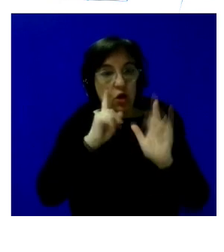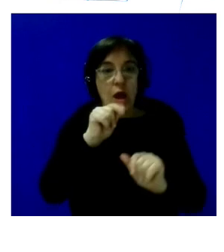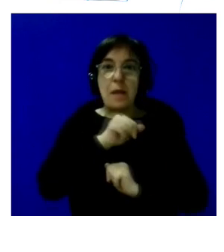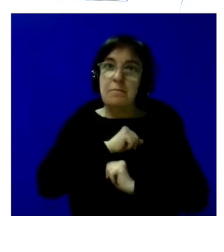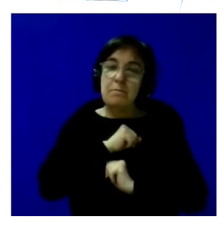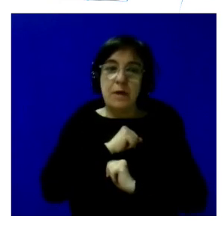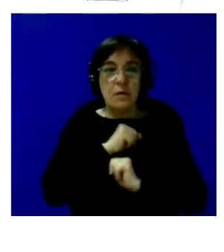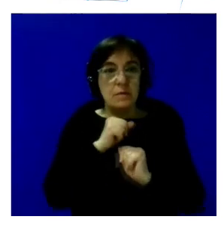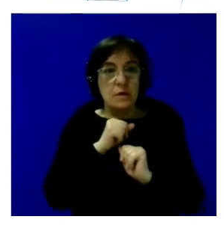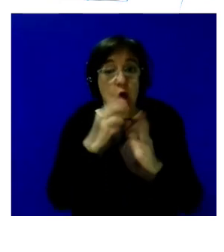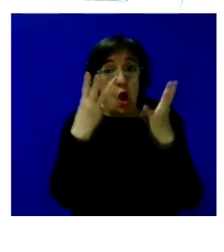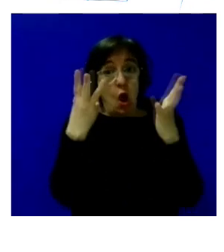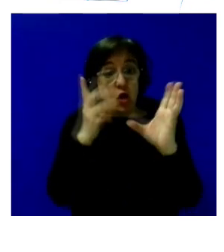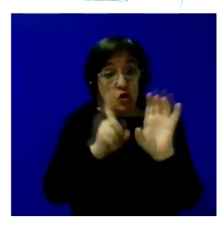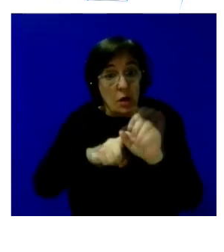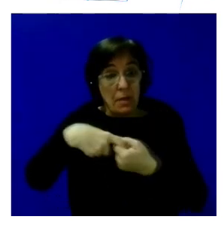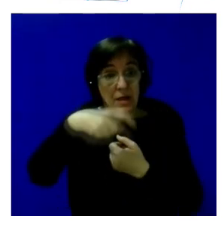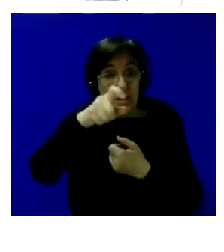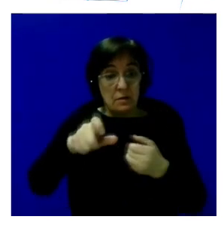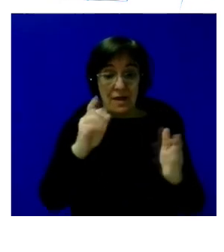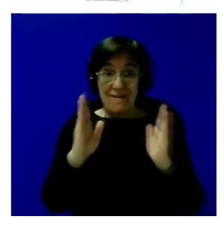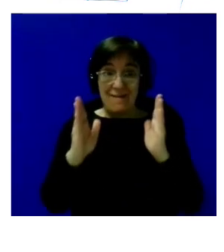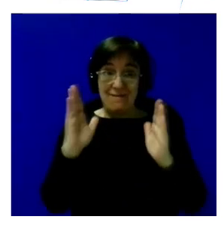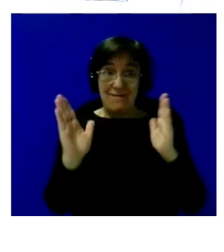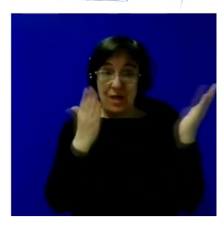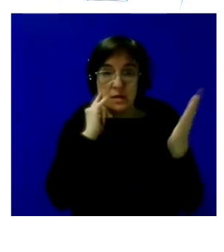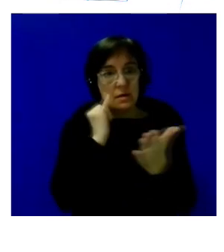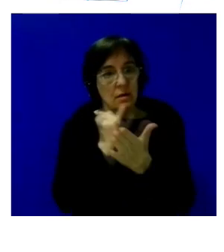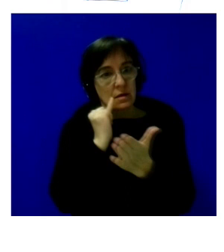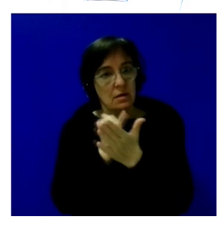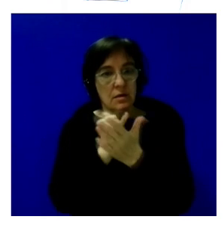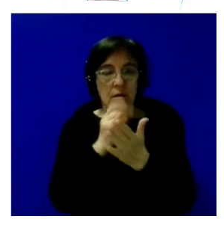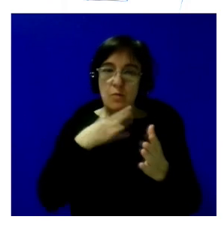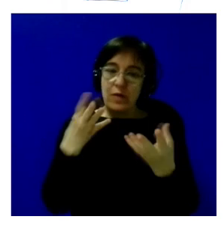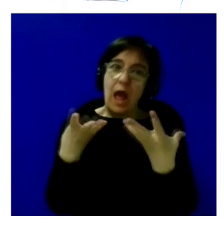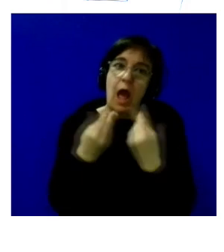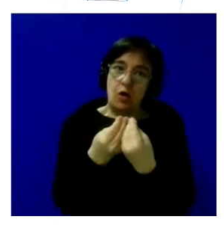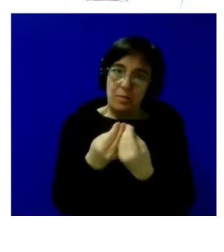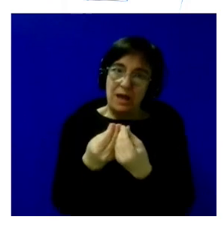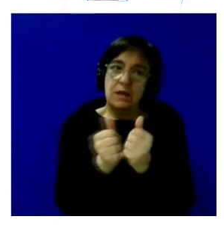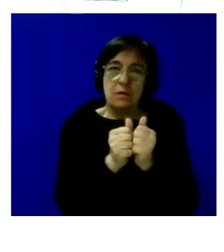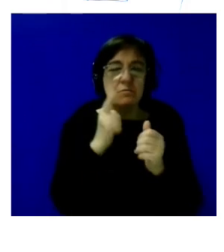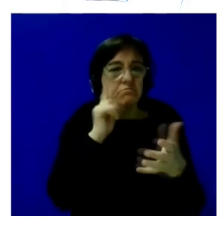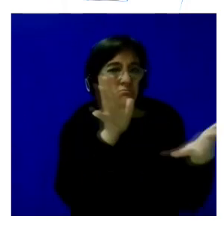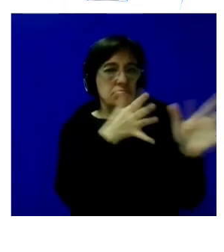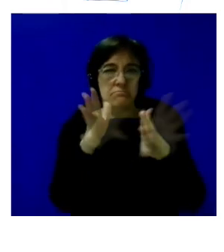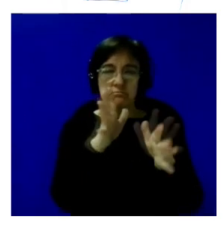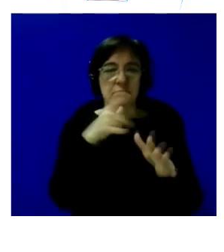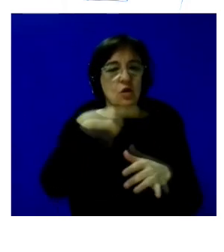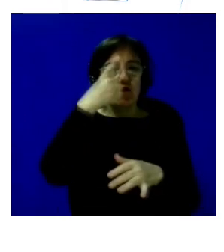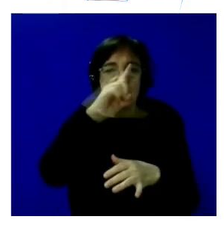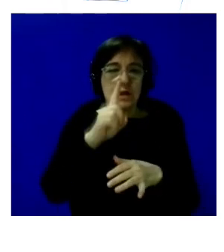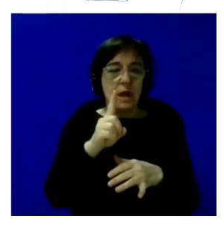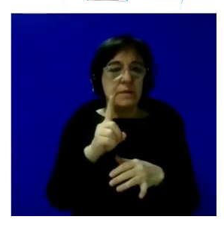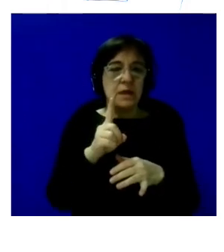que ocho participantes durante esta fase de pilotaje pudieran ser acompañados y se estimó porque no se sabía